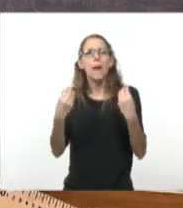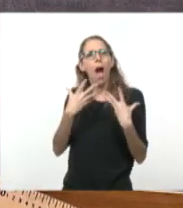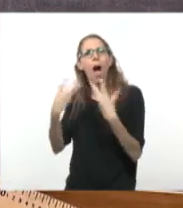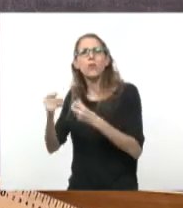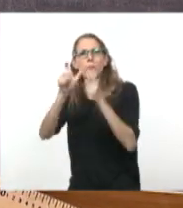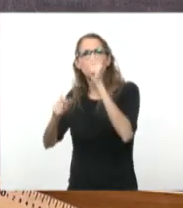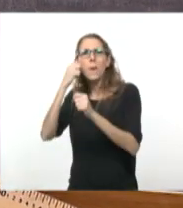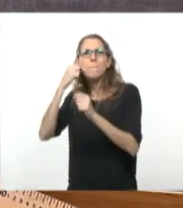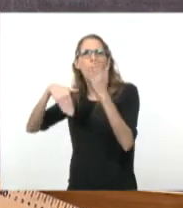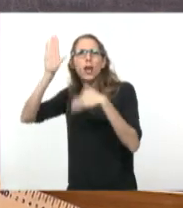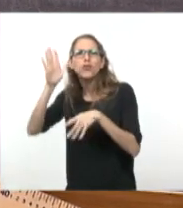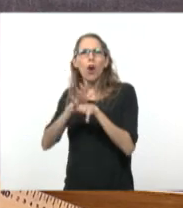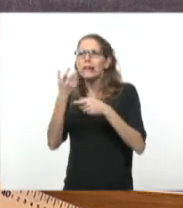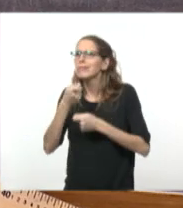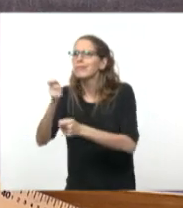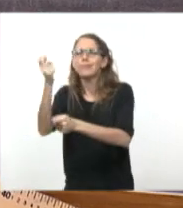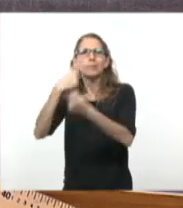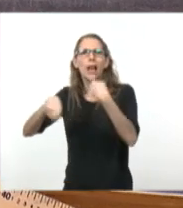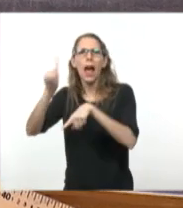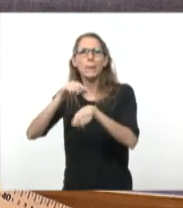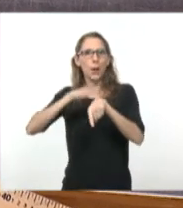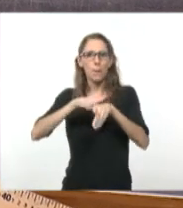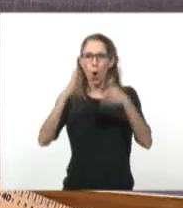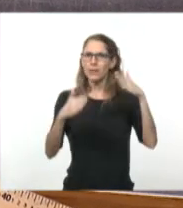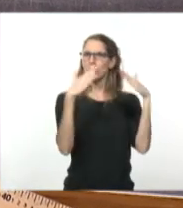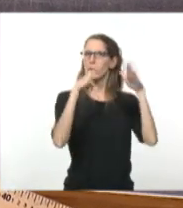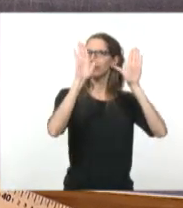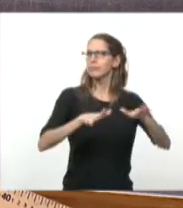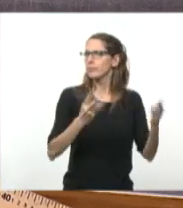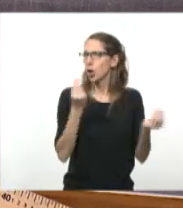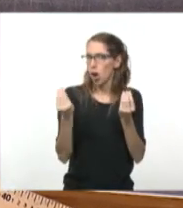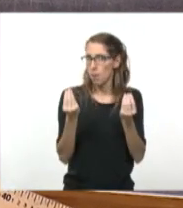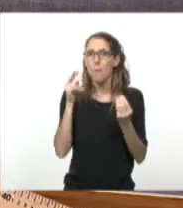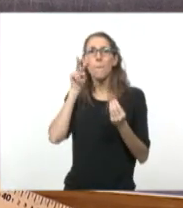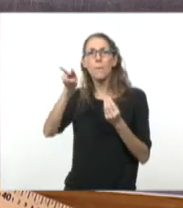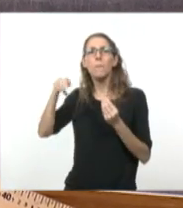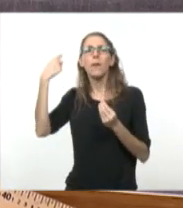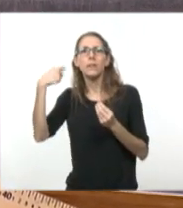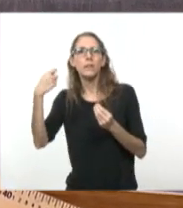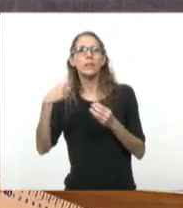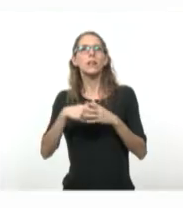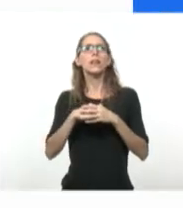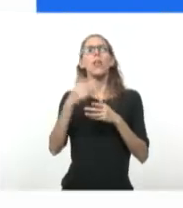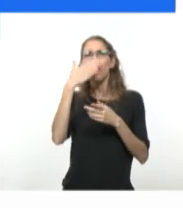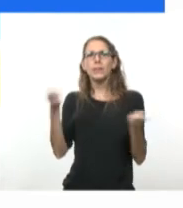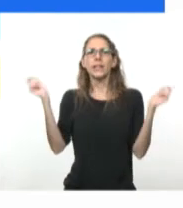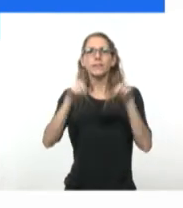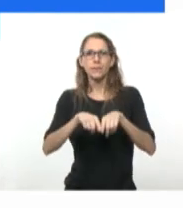mayores en sus trámites en cuarentena. Lo vemos, y cuando volvemos, revolución cubana con la profe Carla.